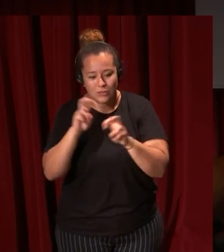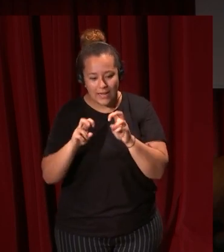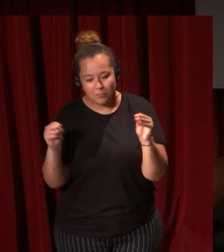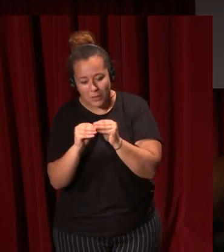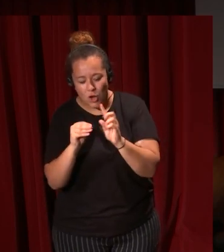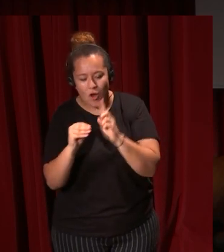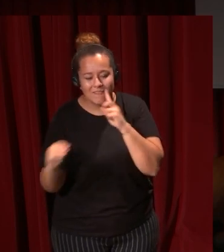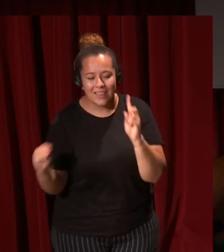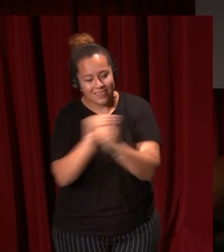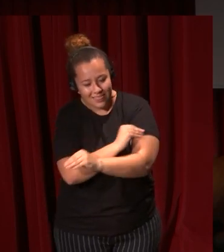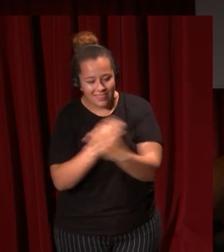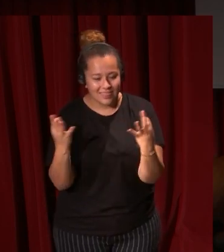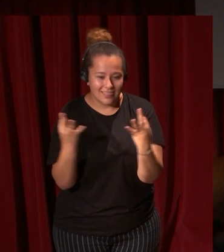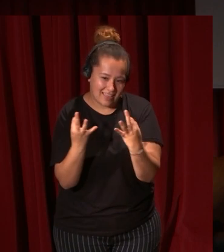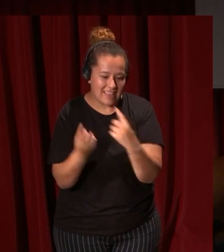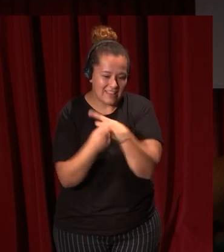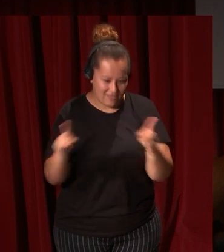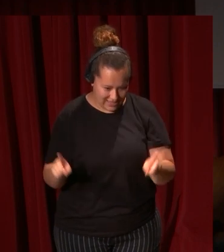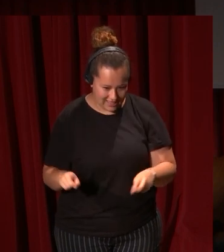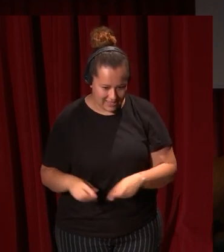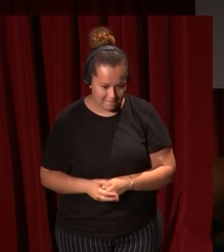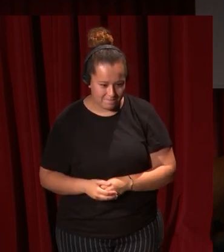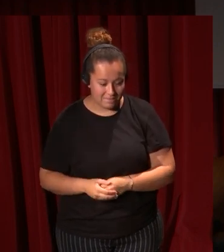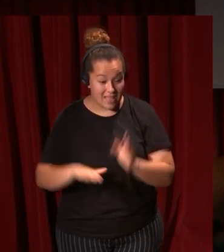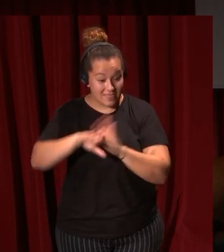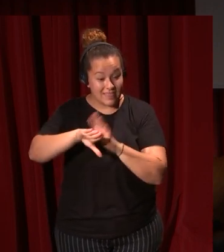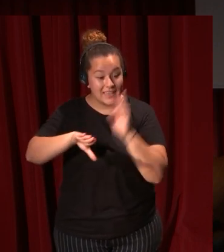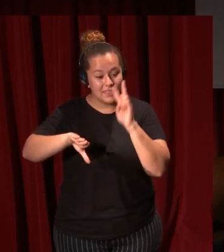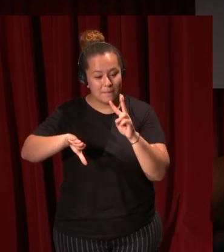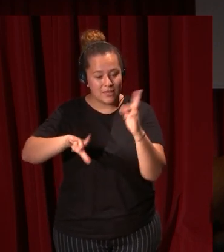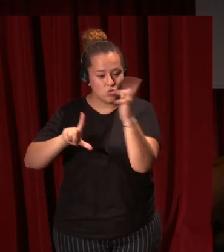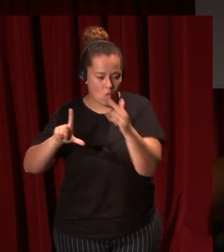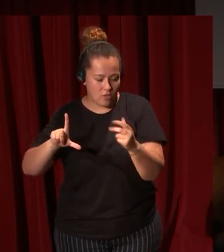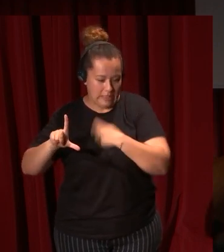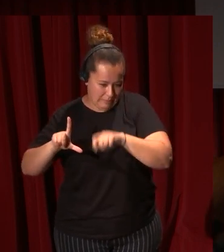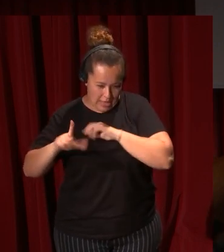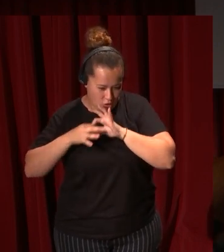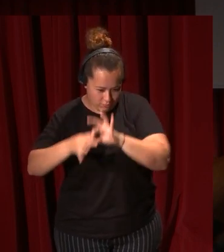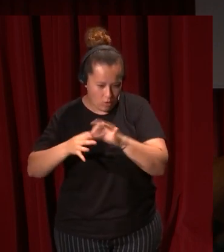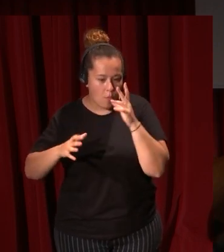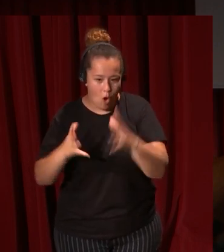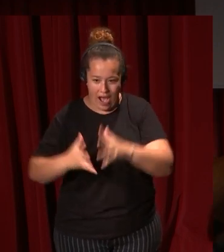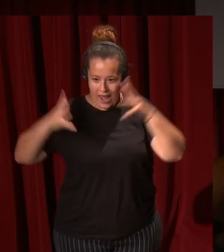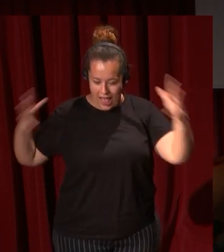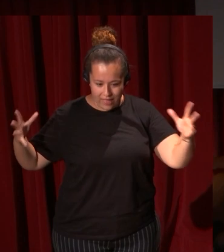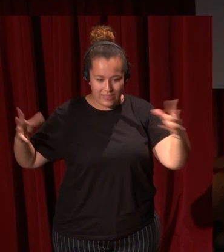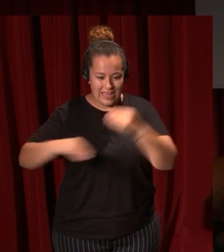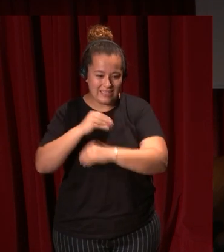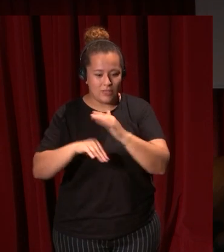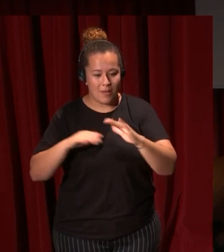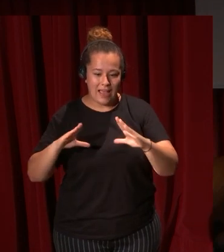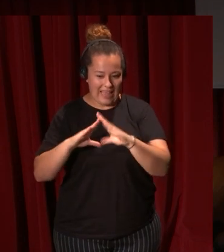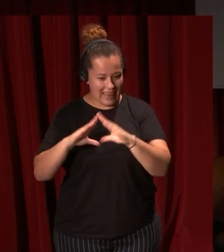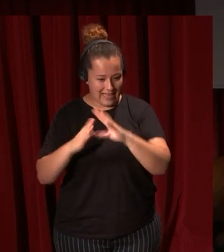caso que nos ocupa es exactamente el contrario a la derecha veis un cuadro muy español en el sentido de que es grande está hecho para capilla o para